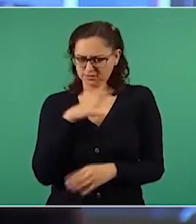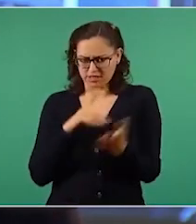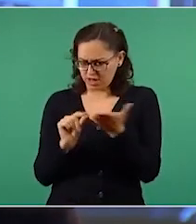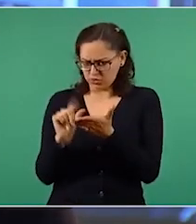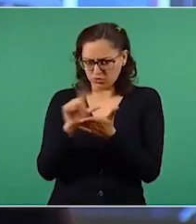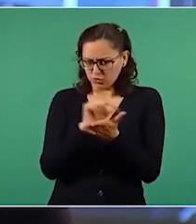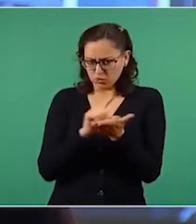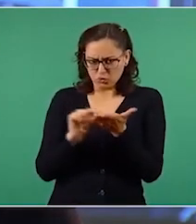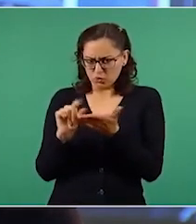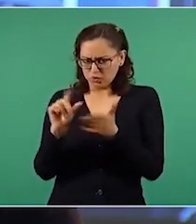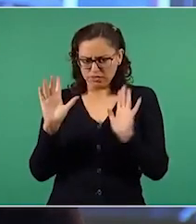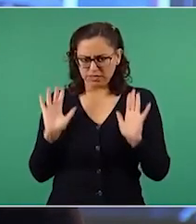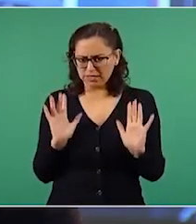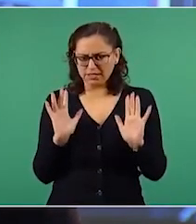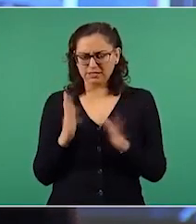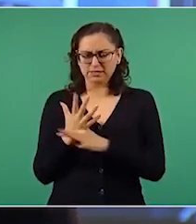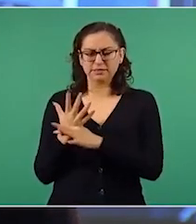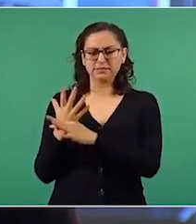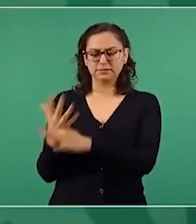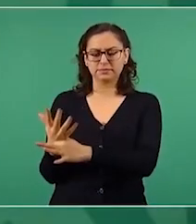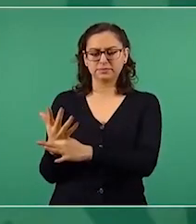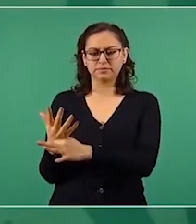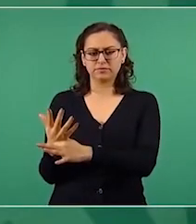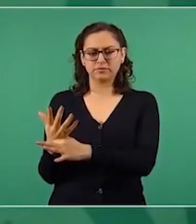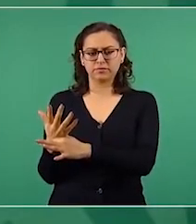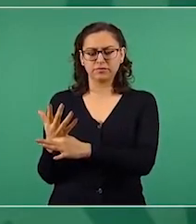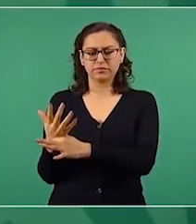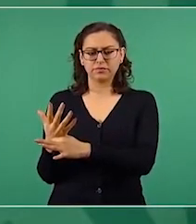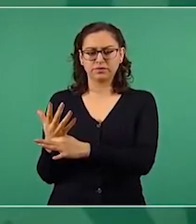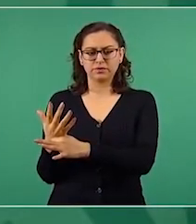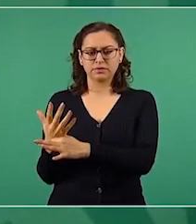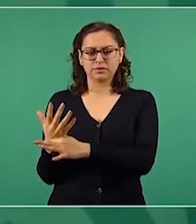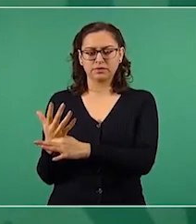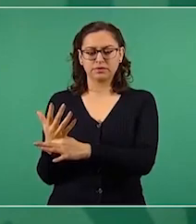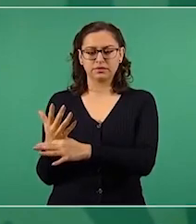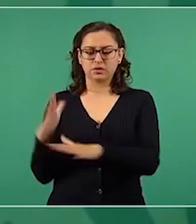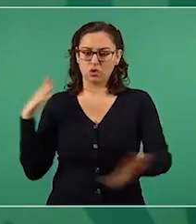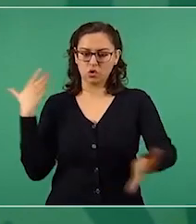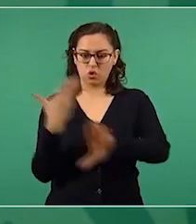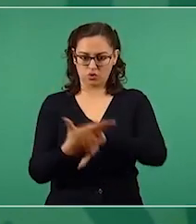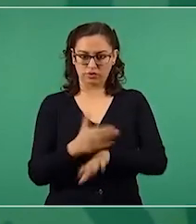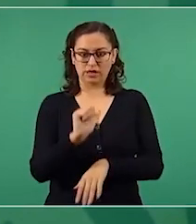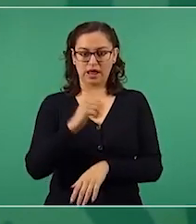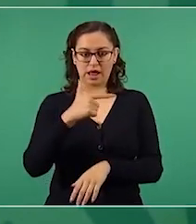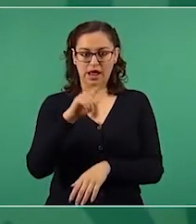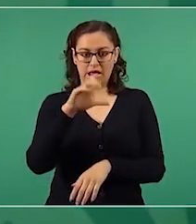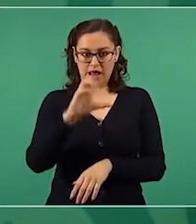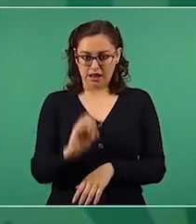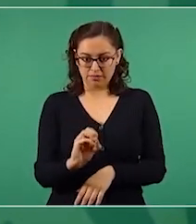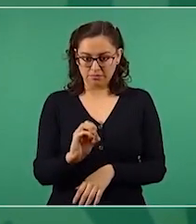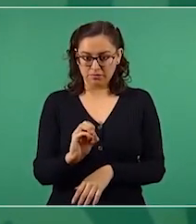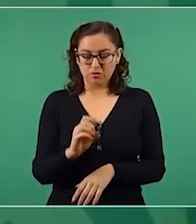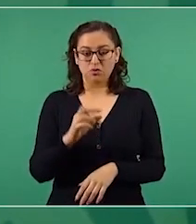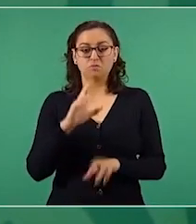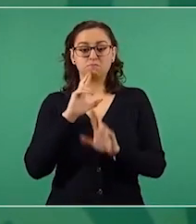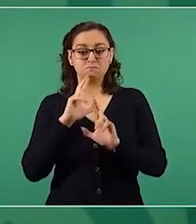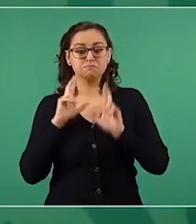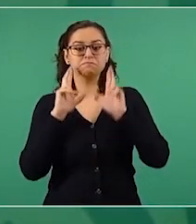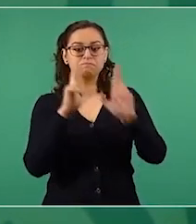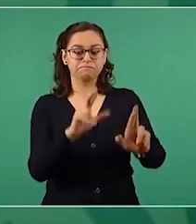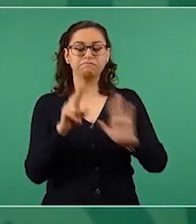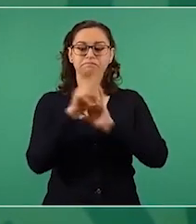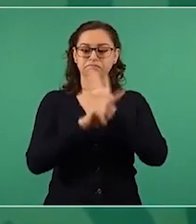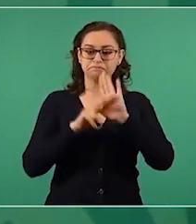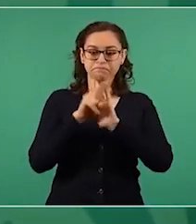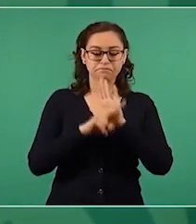username, que es claramente anti-AMLO, le responde con el video original de Gaspar Vela, que